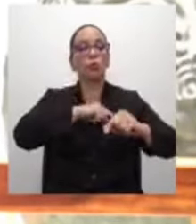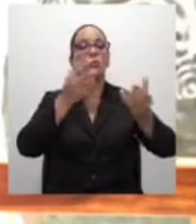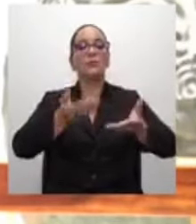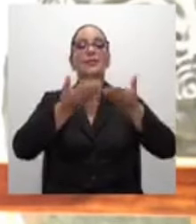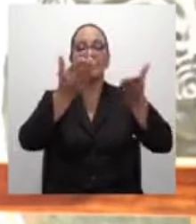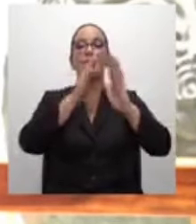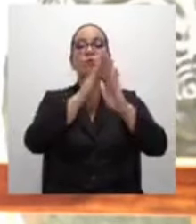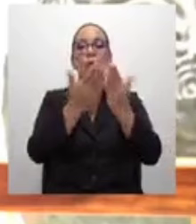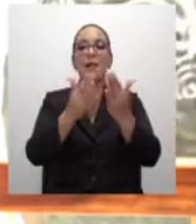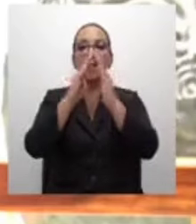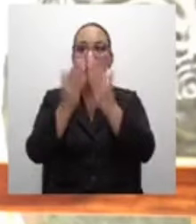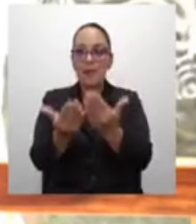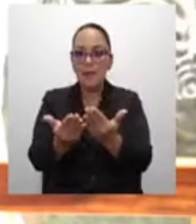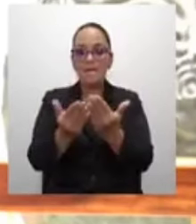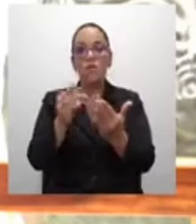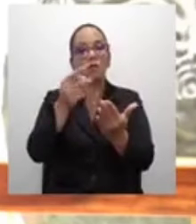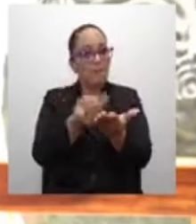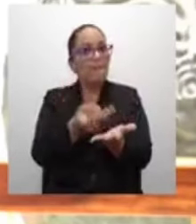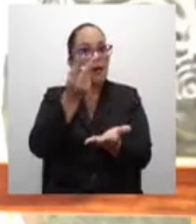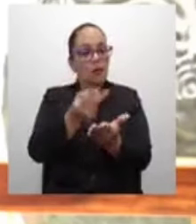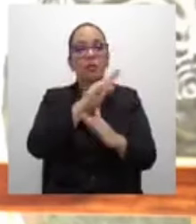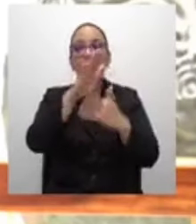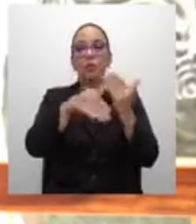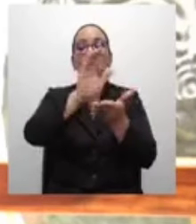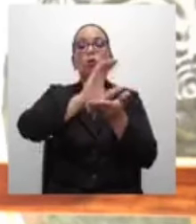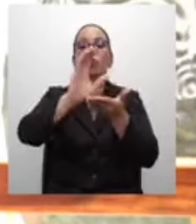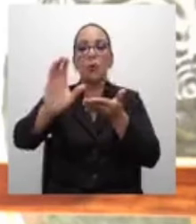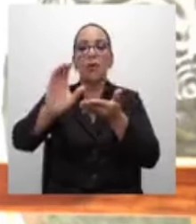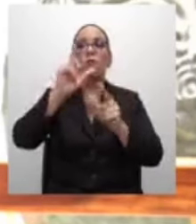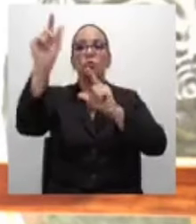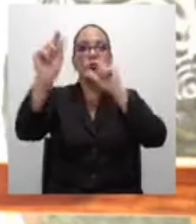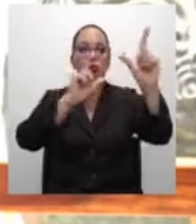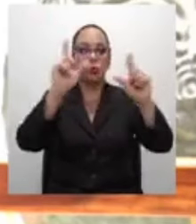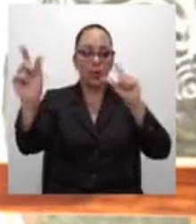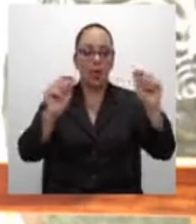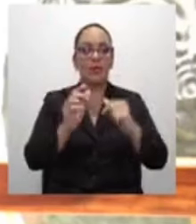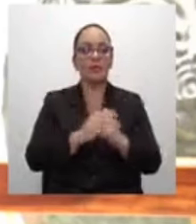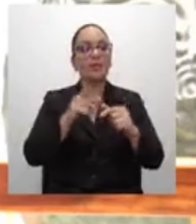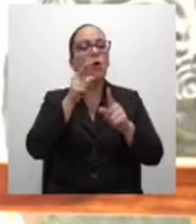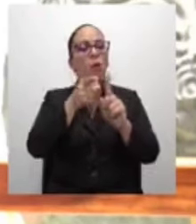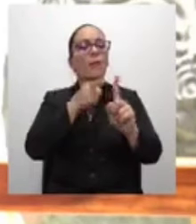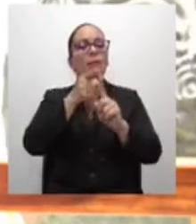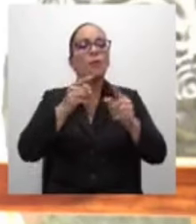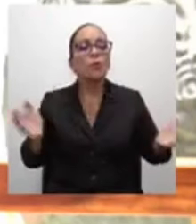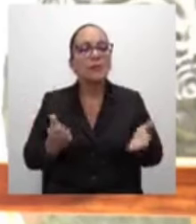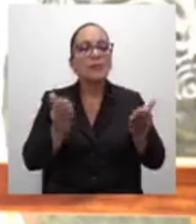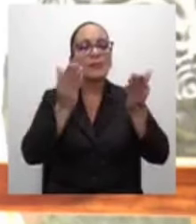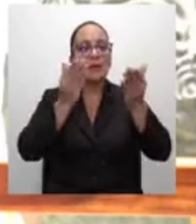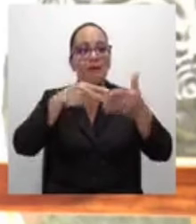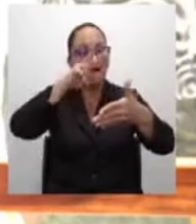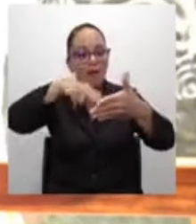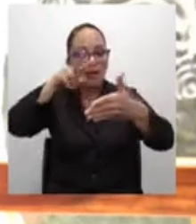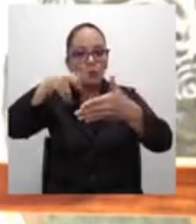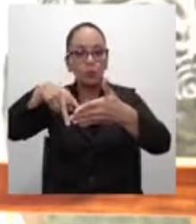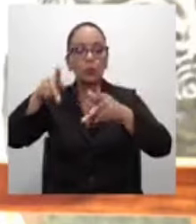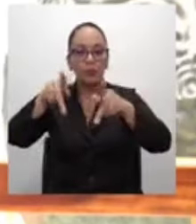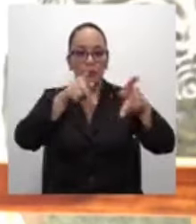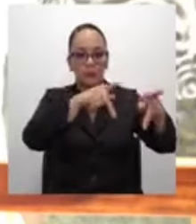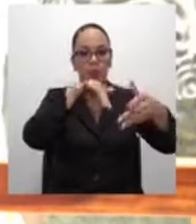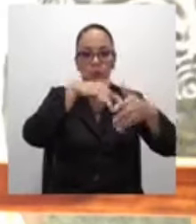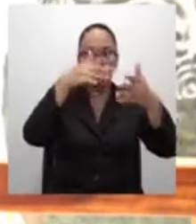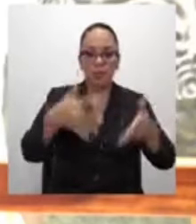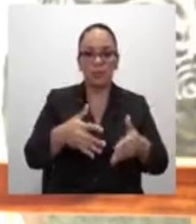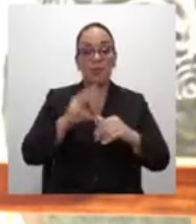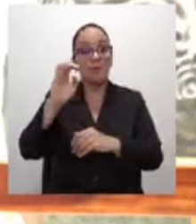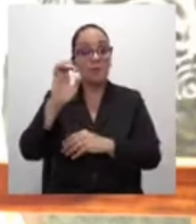libros valiosos a todos los liceos rurales. Para incentivar el hábito lector en los estudiantes, el MEP